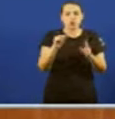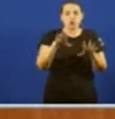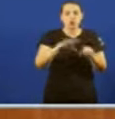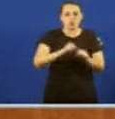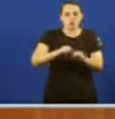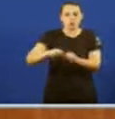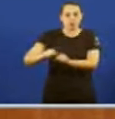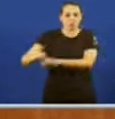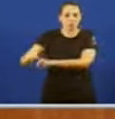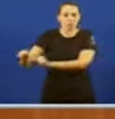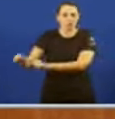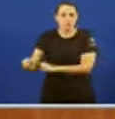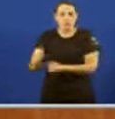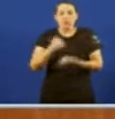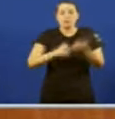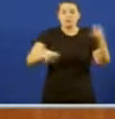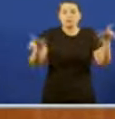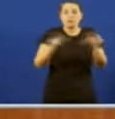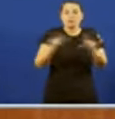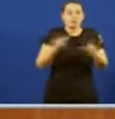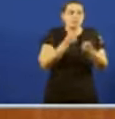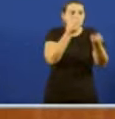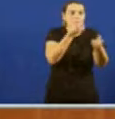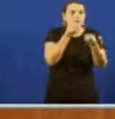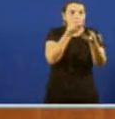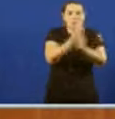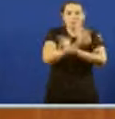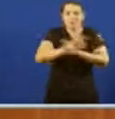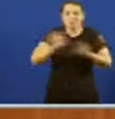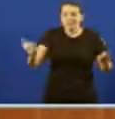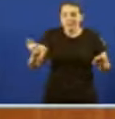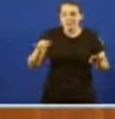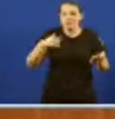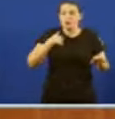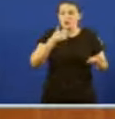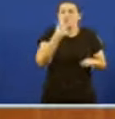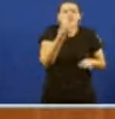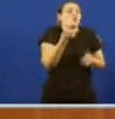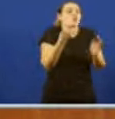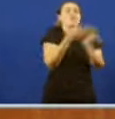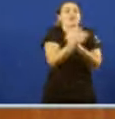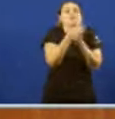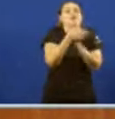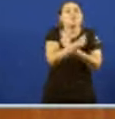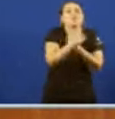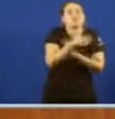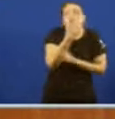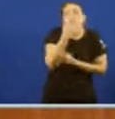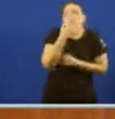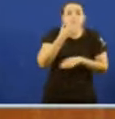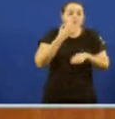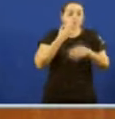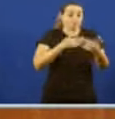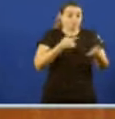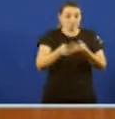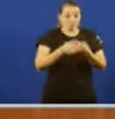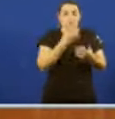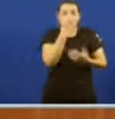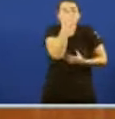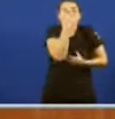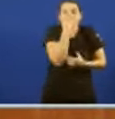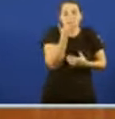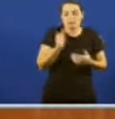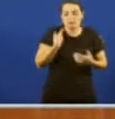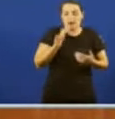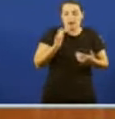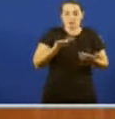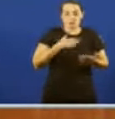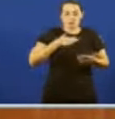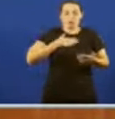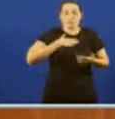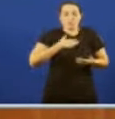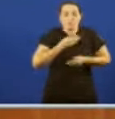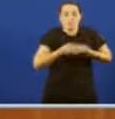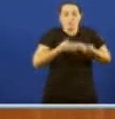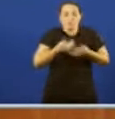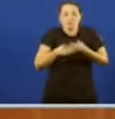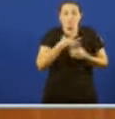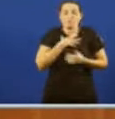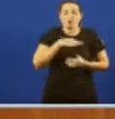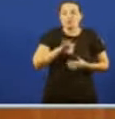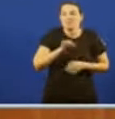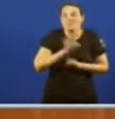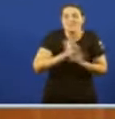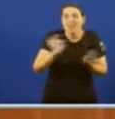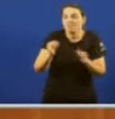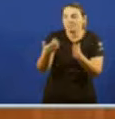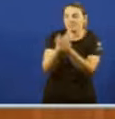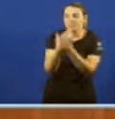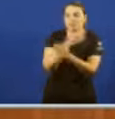televisión non informaba de como facer mascarillas artesas ou como proteger unha vivenda Non se activaron os protocolos de evacuación Cando